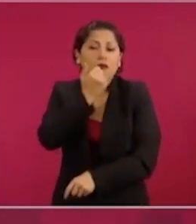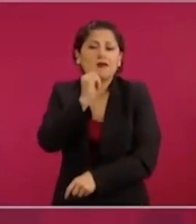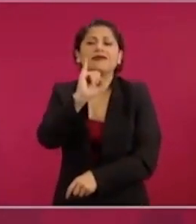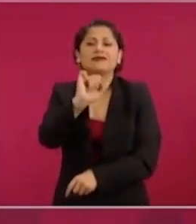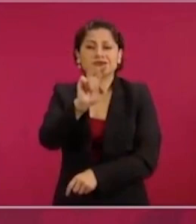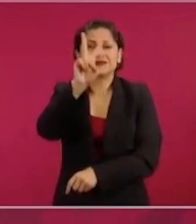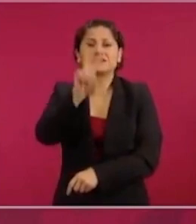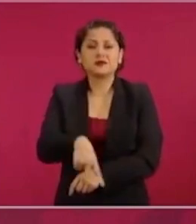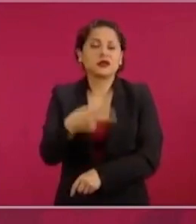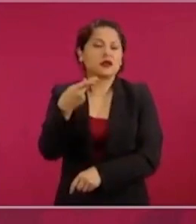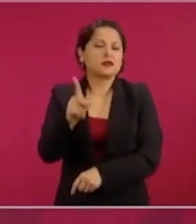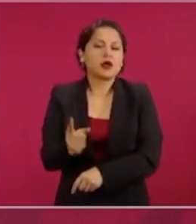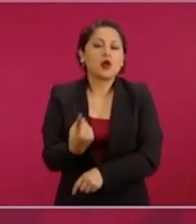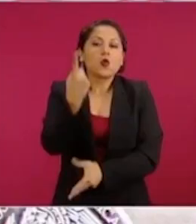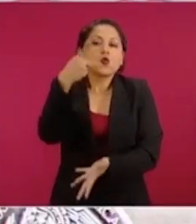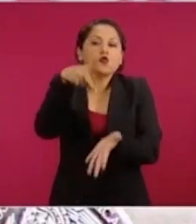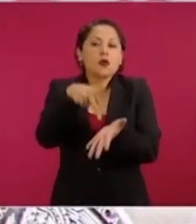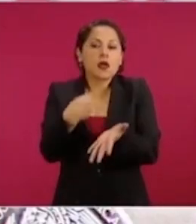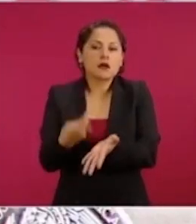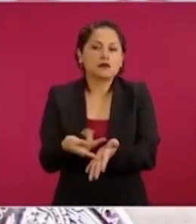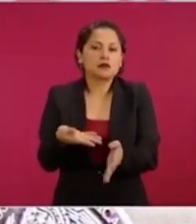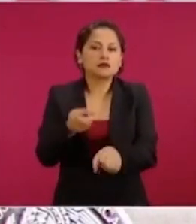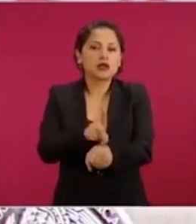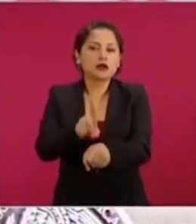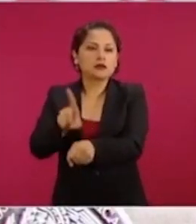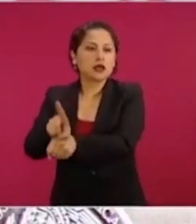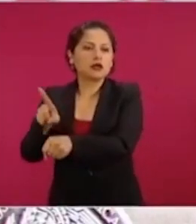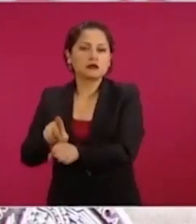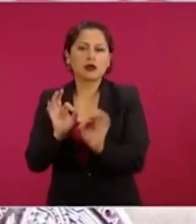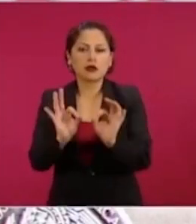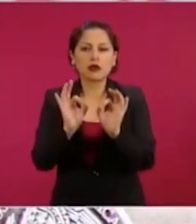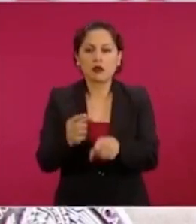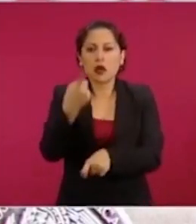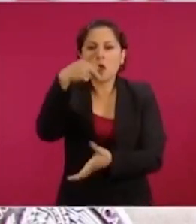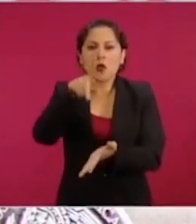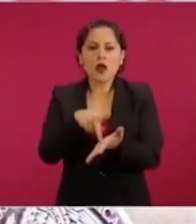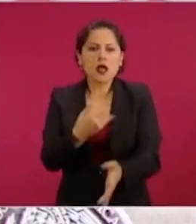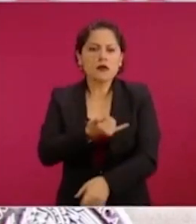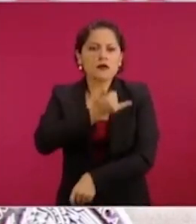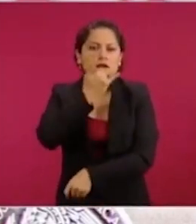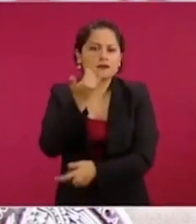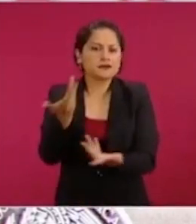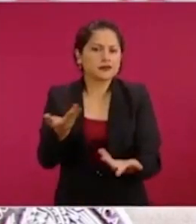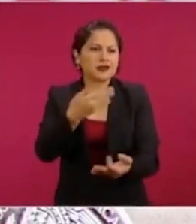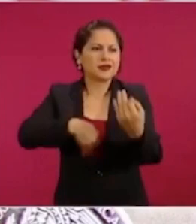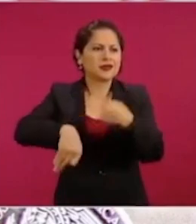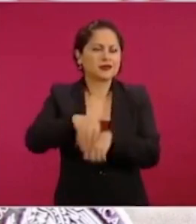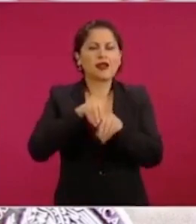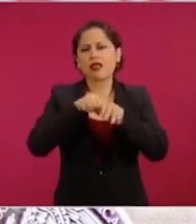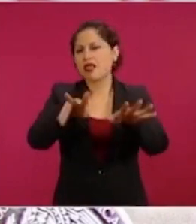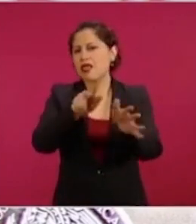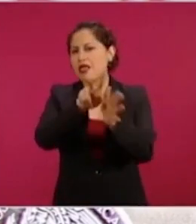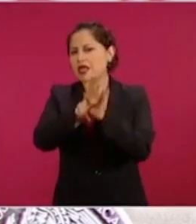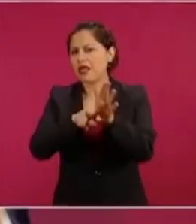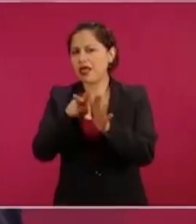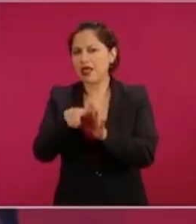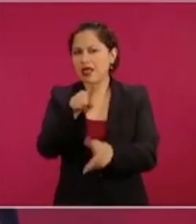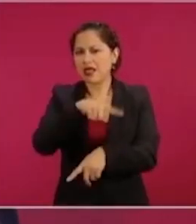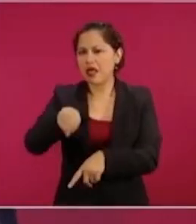de traslados que se hacen todos los días. Entonces, nosotros hemos tenido, como lo mencionaba aquí